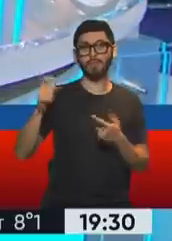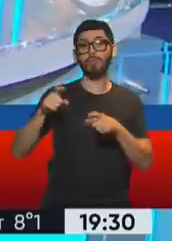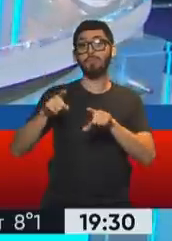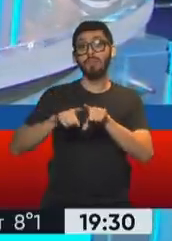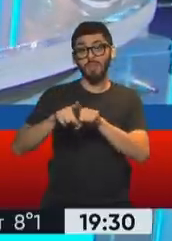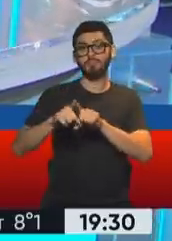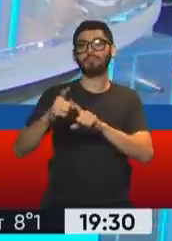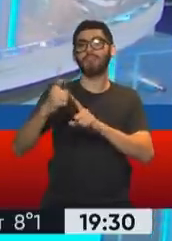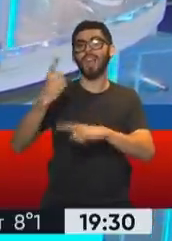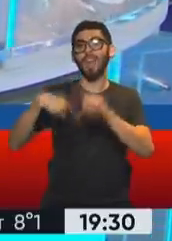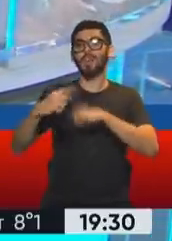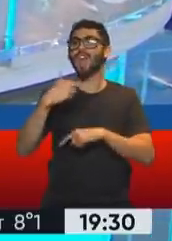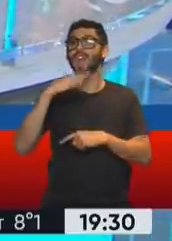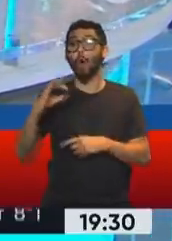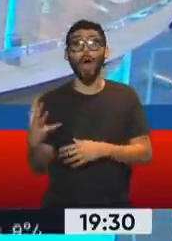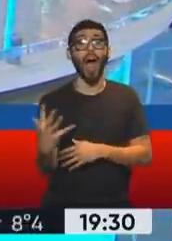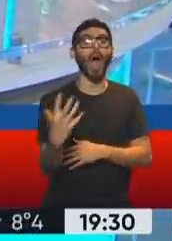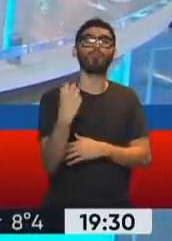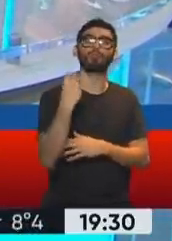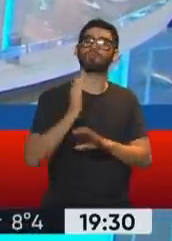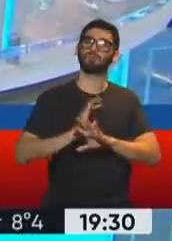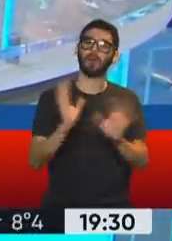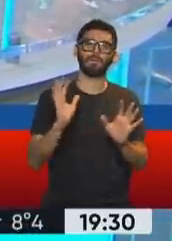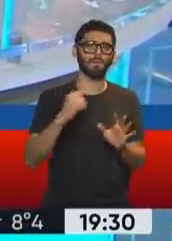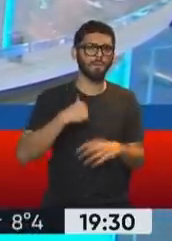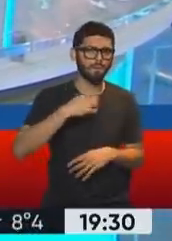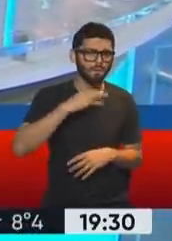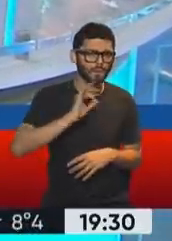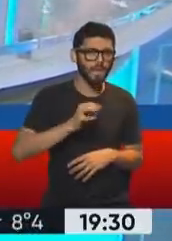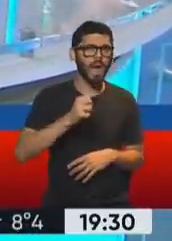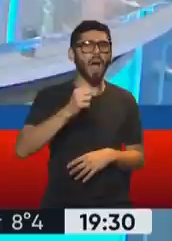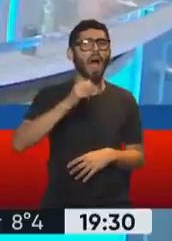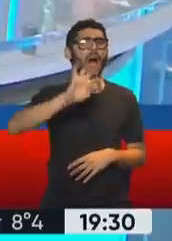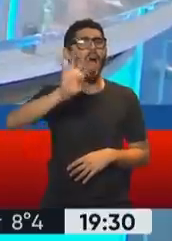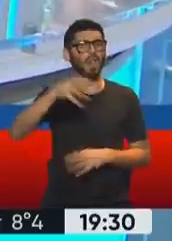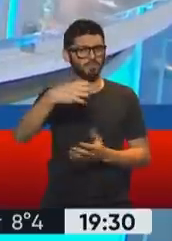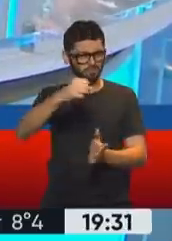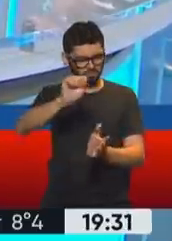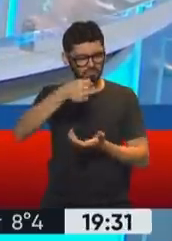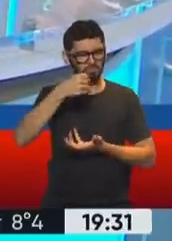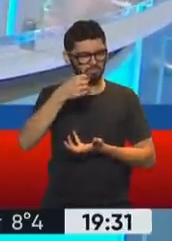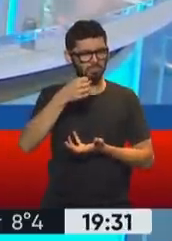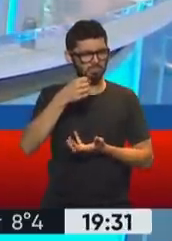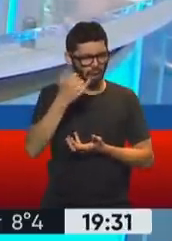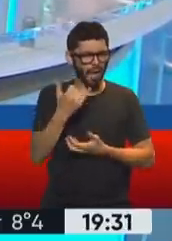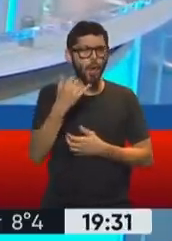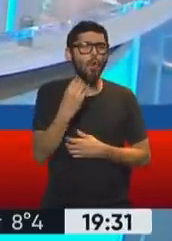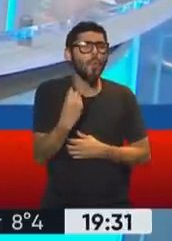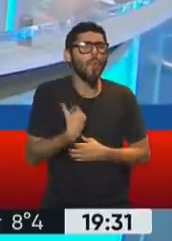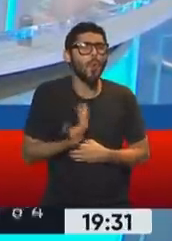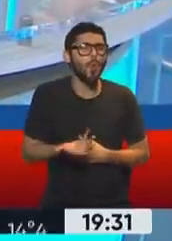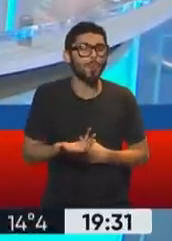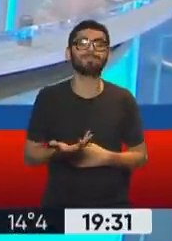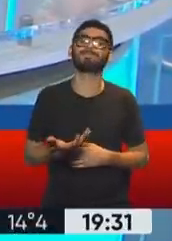los trámites de la adopción de un hijo. Quisiera saber si me corresponde cobrar algo de ANSES y cómo hago. Esta es la pregunta de Silvia para vos, Fer.